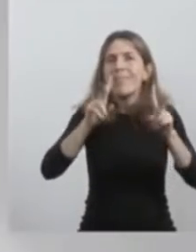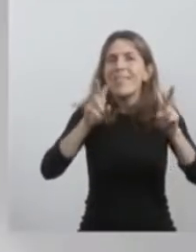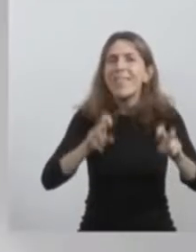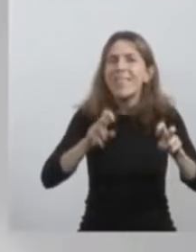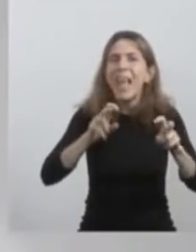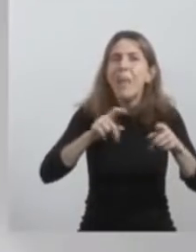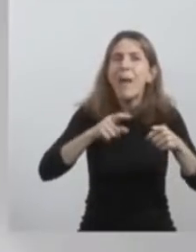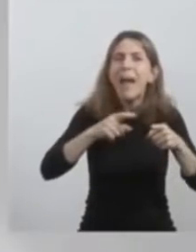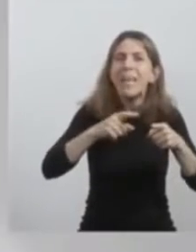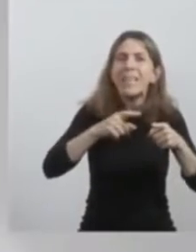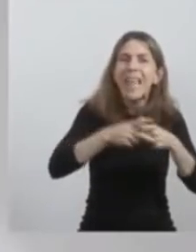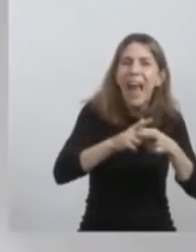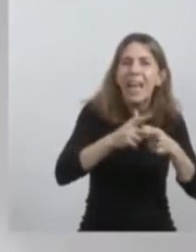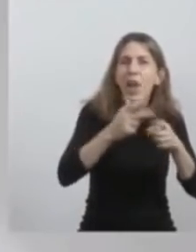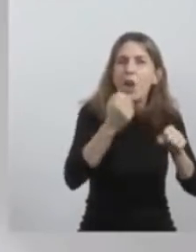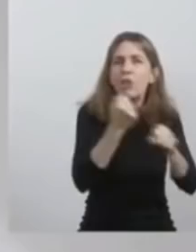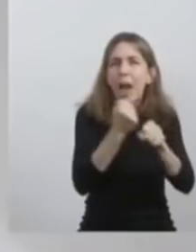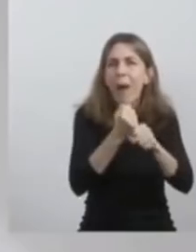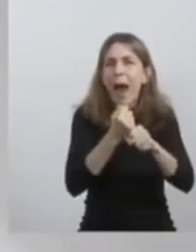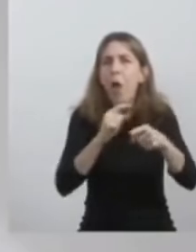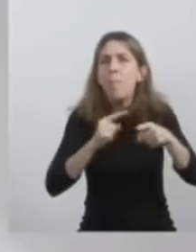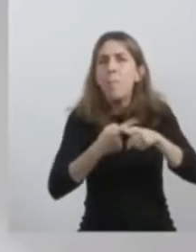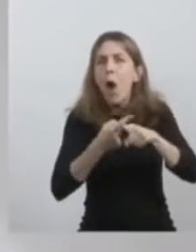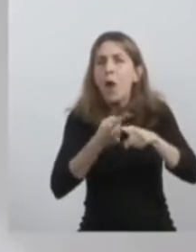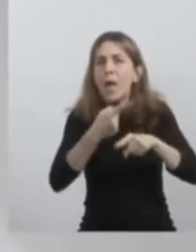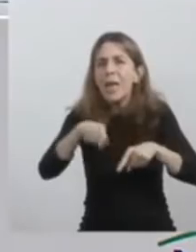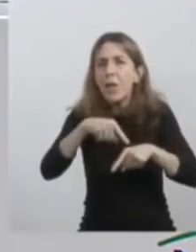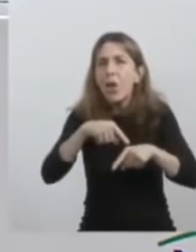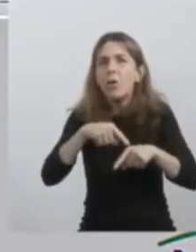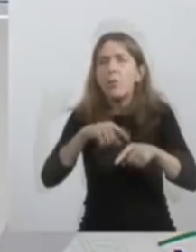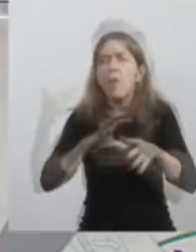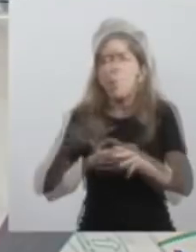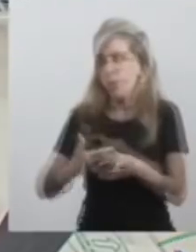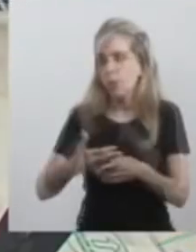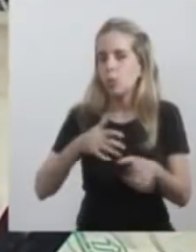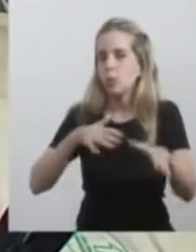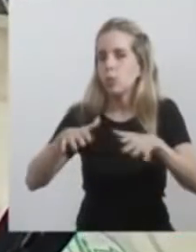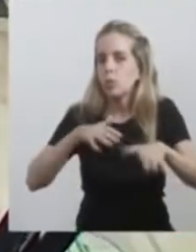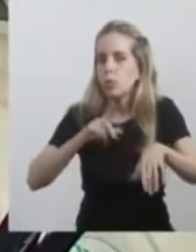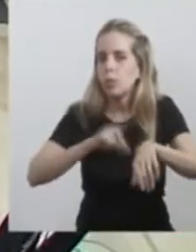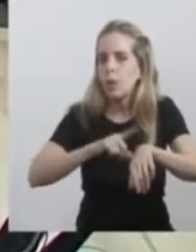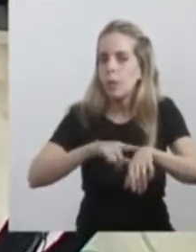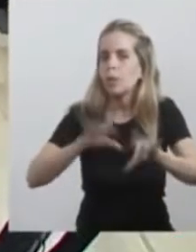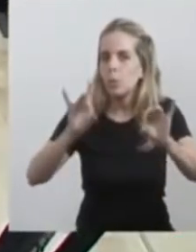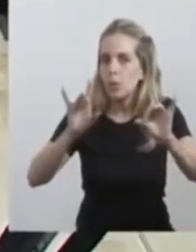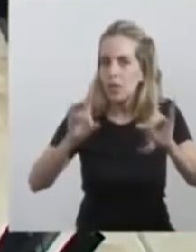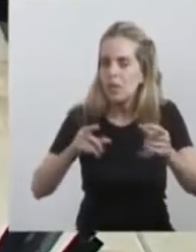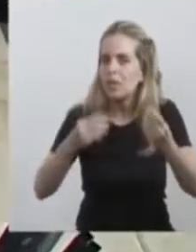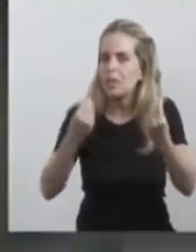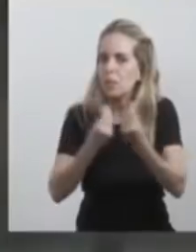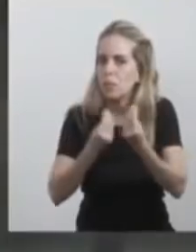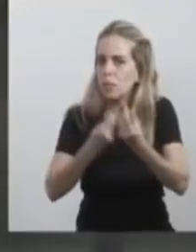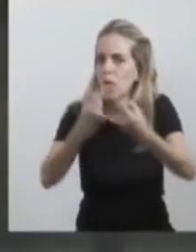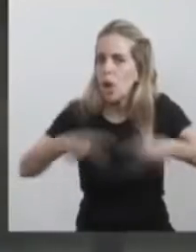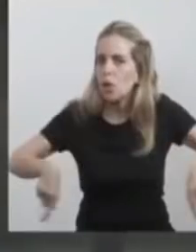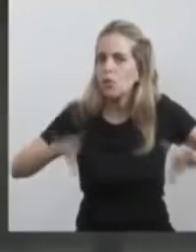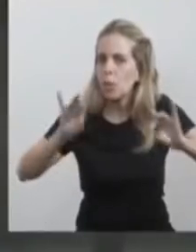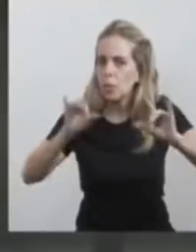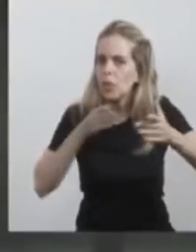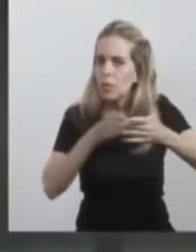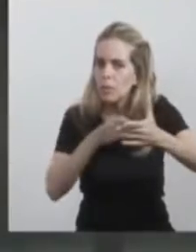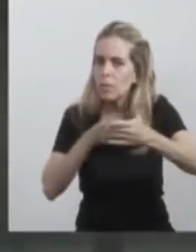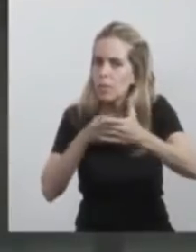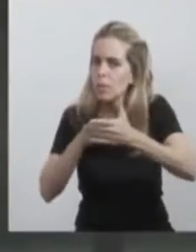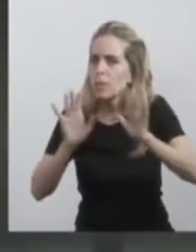el Mercosur tome una decisión al respecto. Dificultades que superar. Yo quisiera